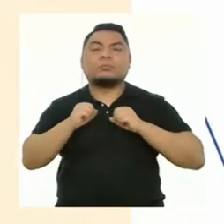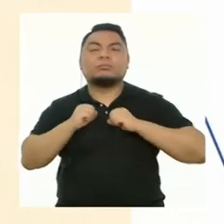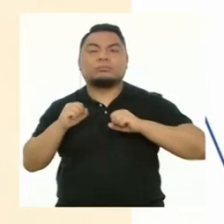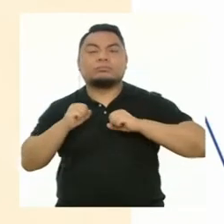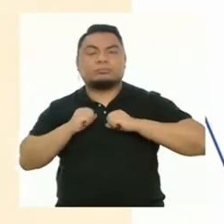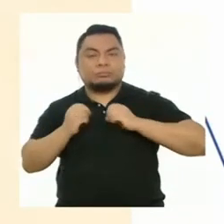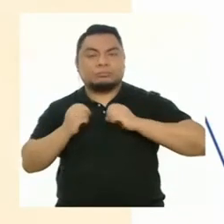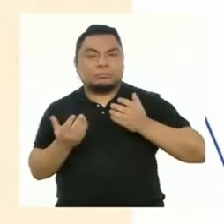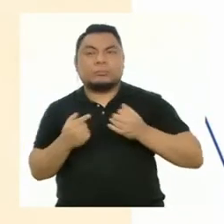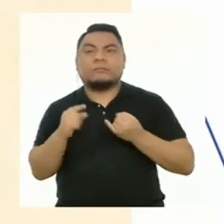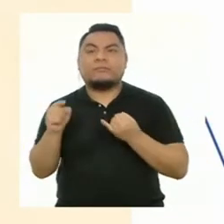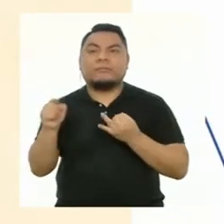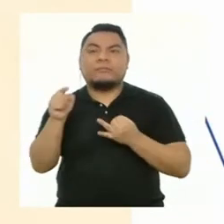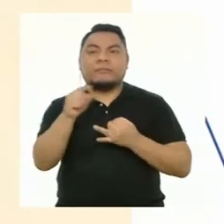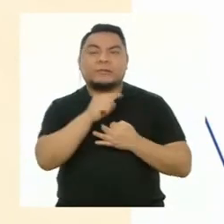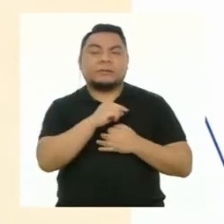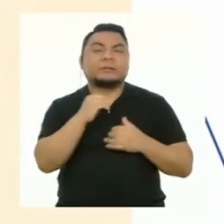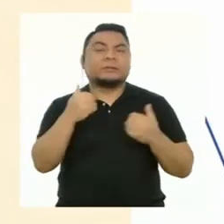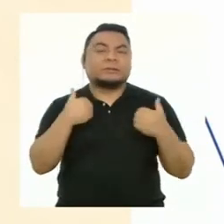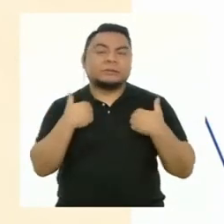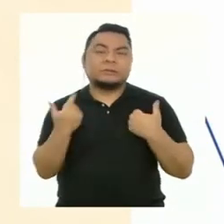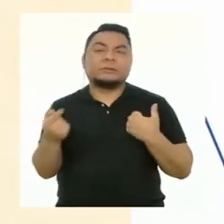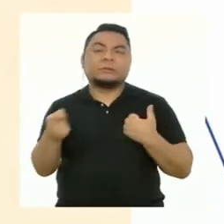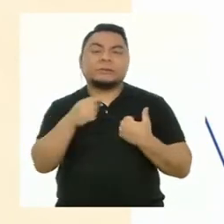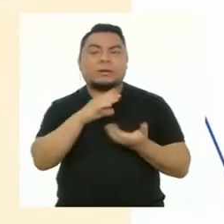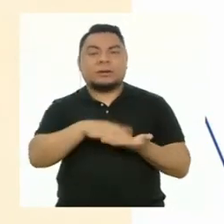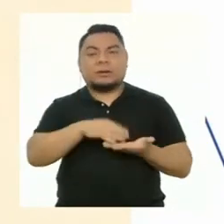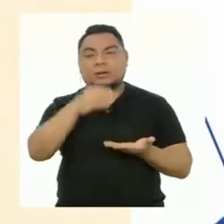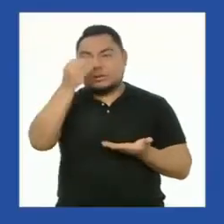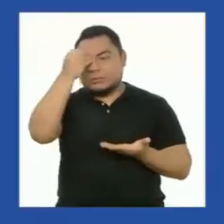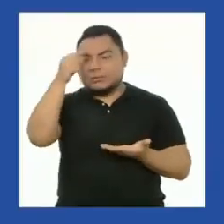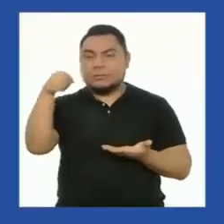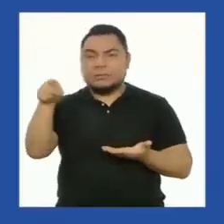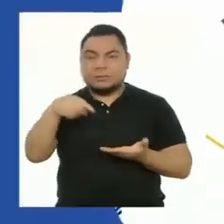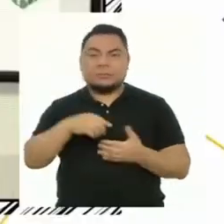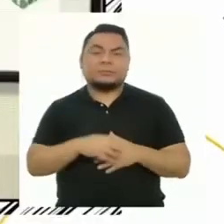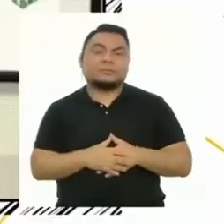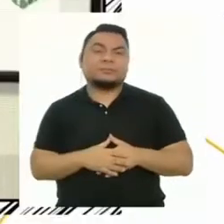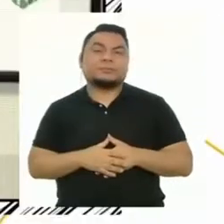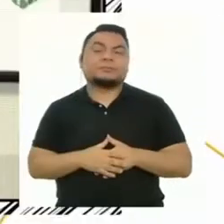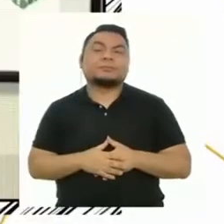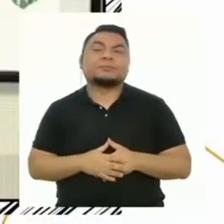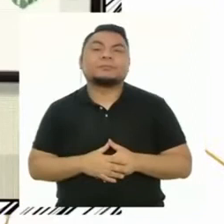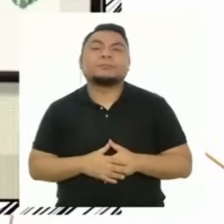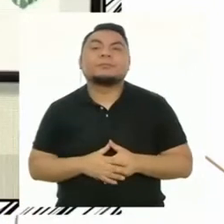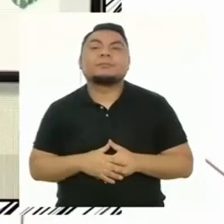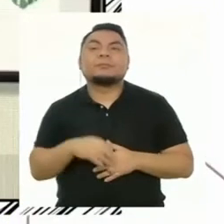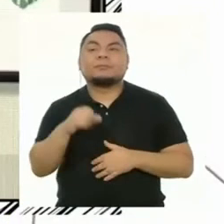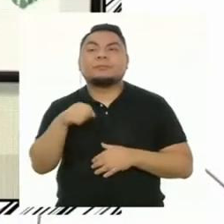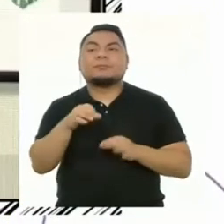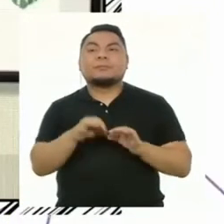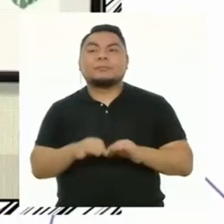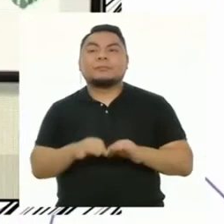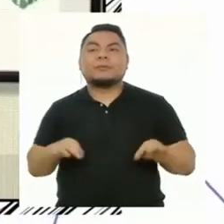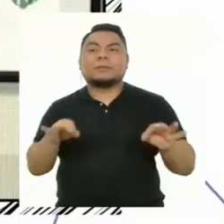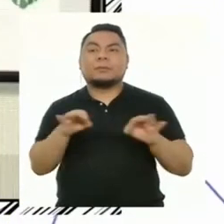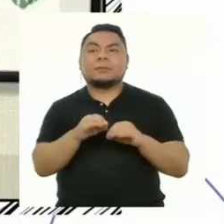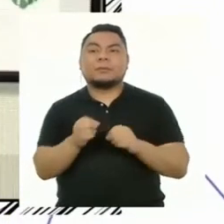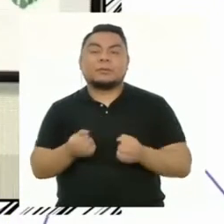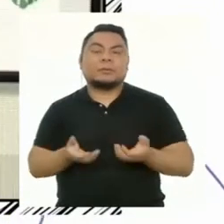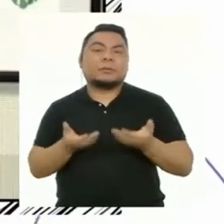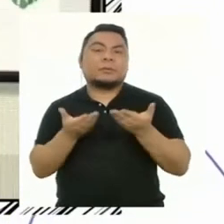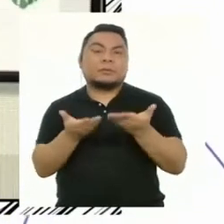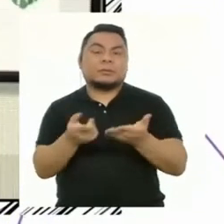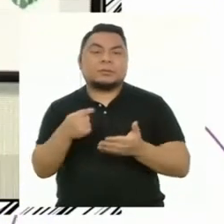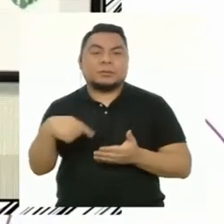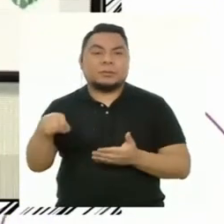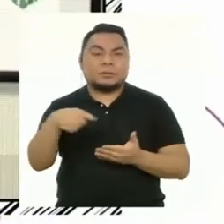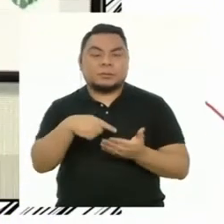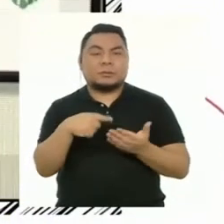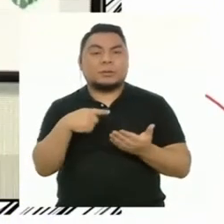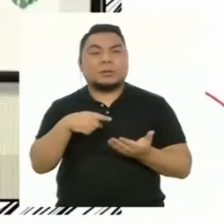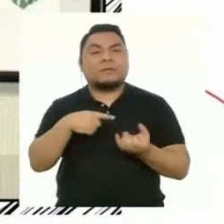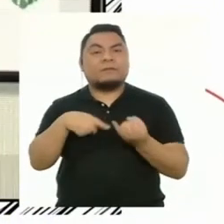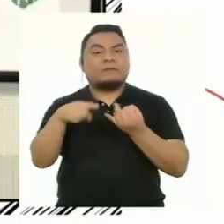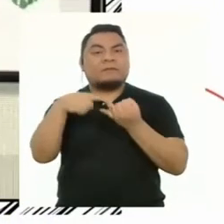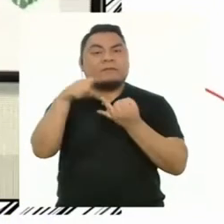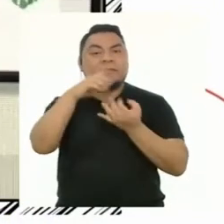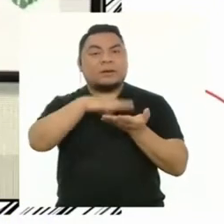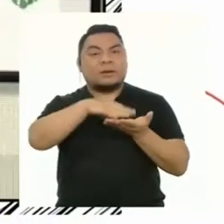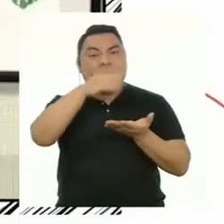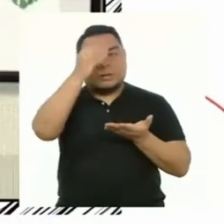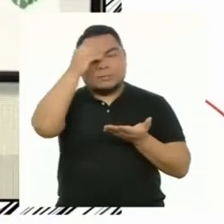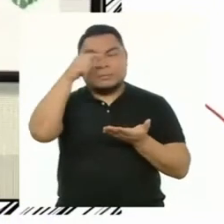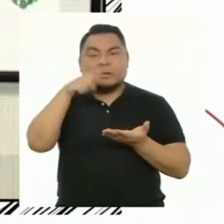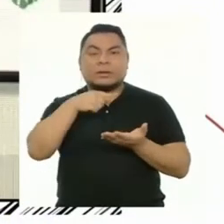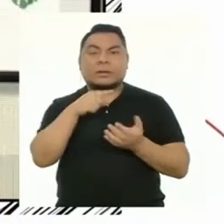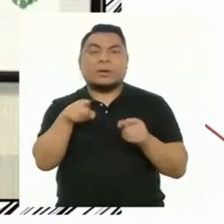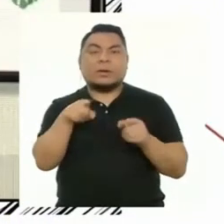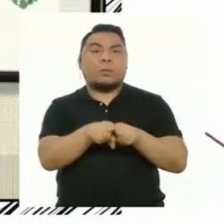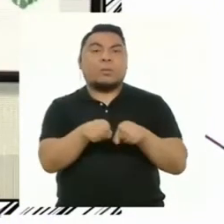fisioterapeutas. Estos suelen tener un tipo de aprendizaje kinestésico. Es importante establecer que los estilos de aprendizaje no